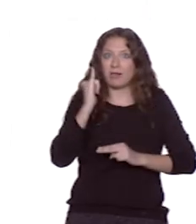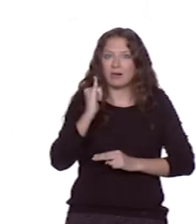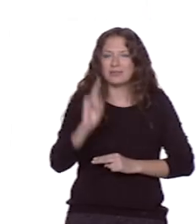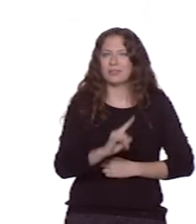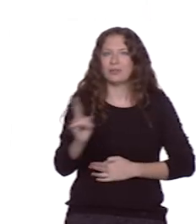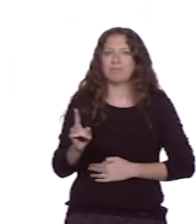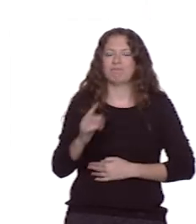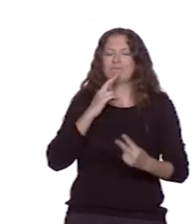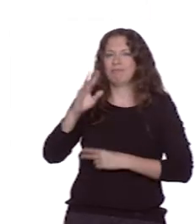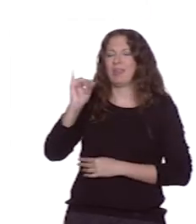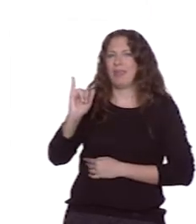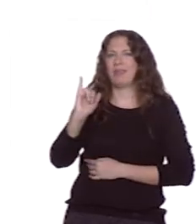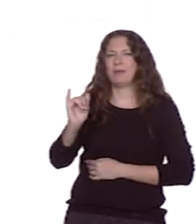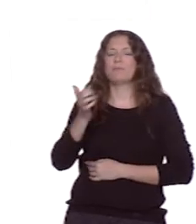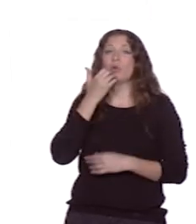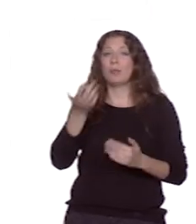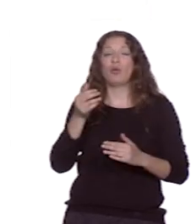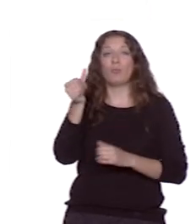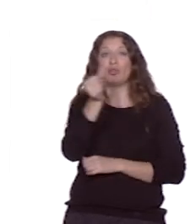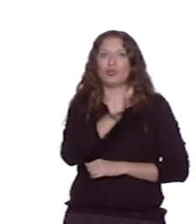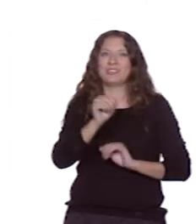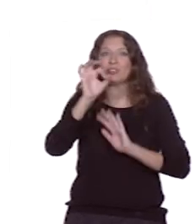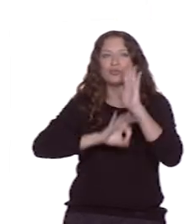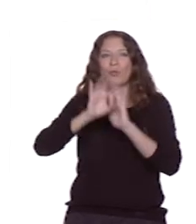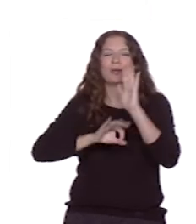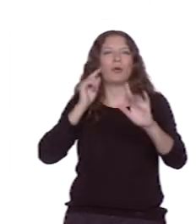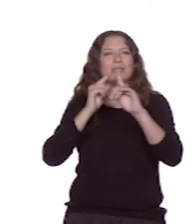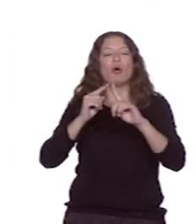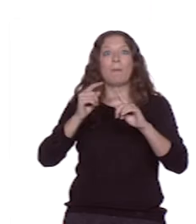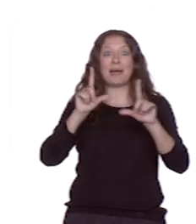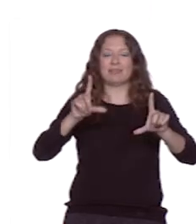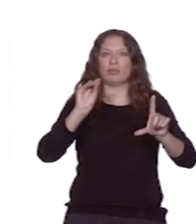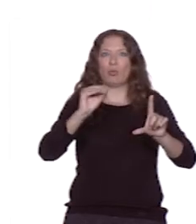estilo son los botones software mediante los que controlamos la iluminación de la pantalla.